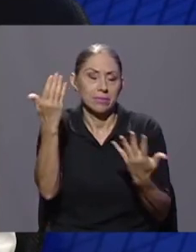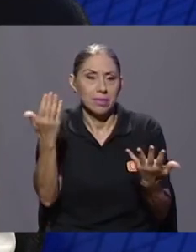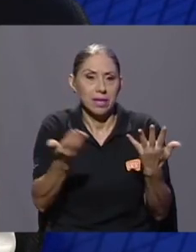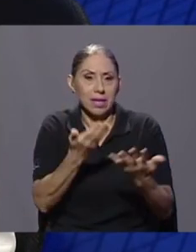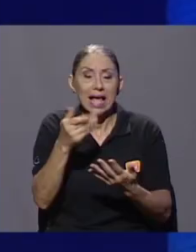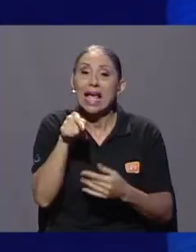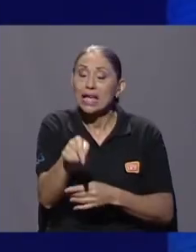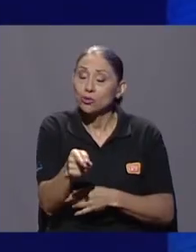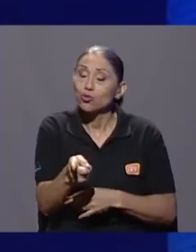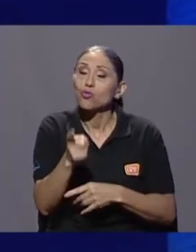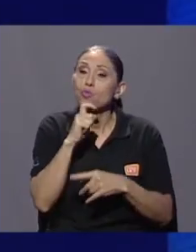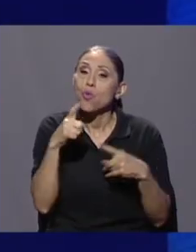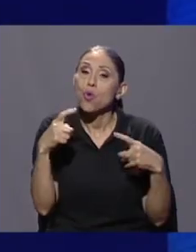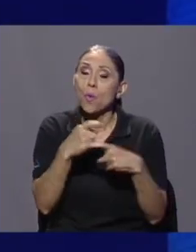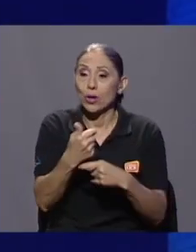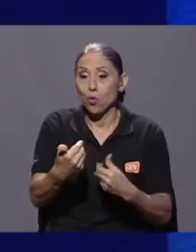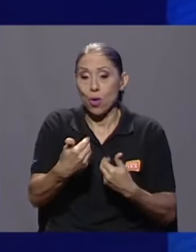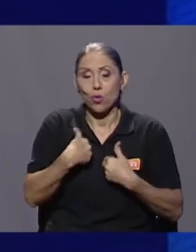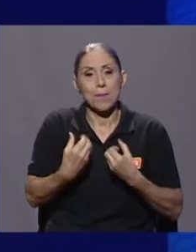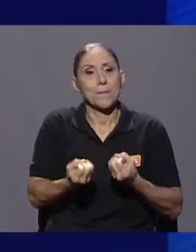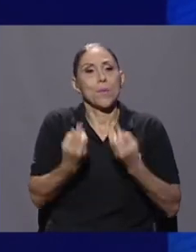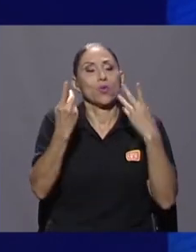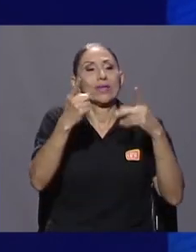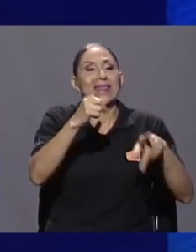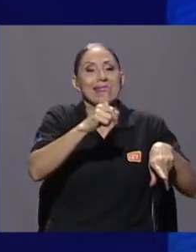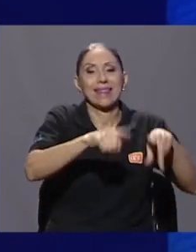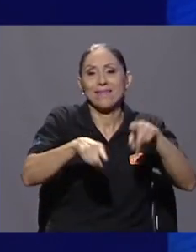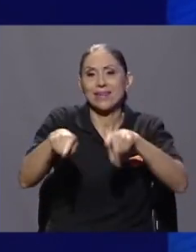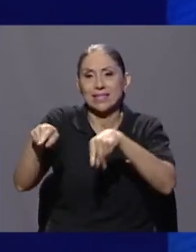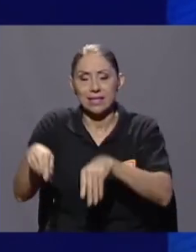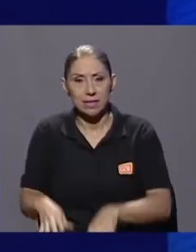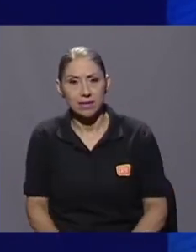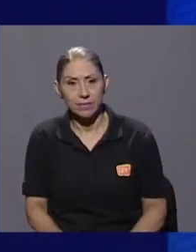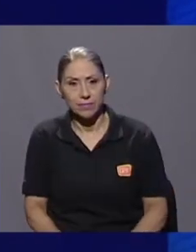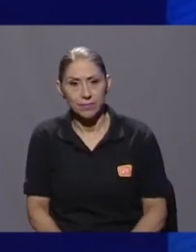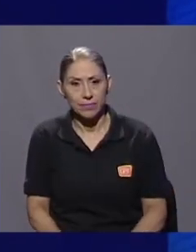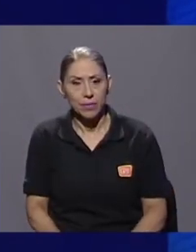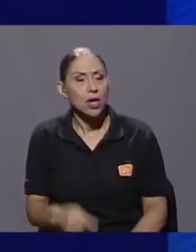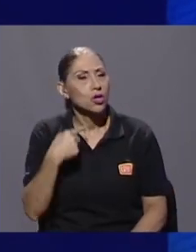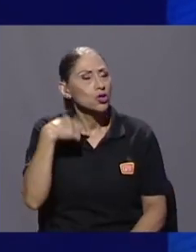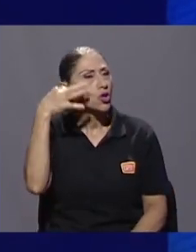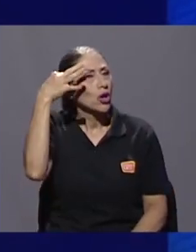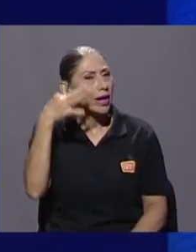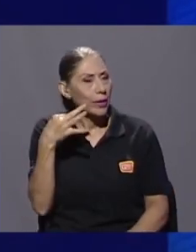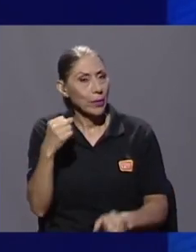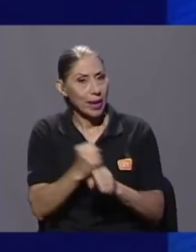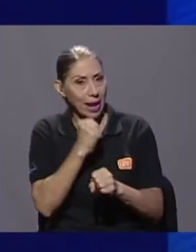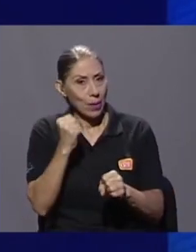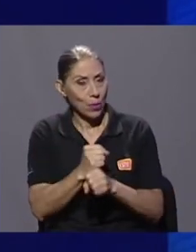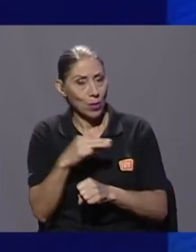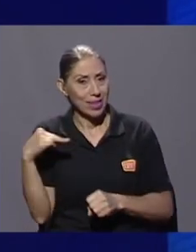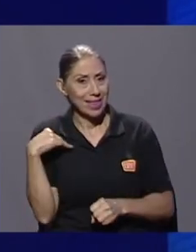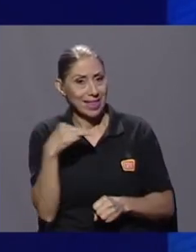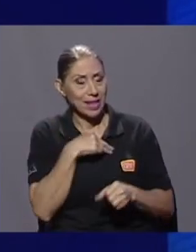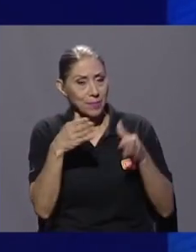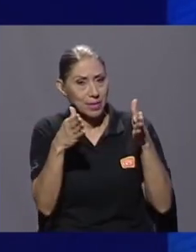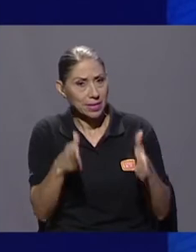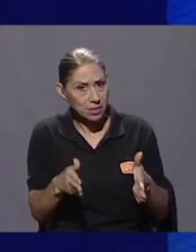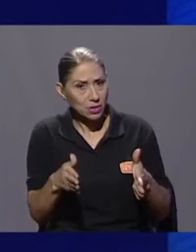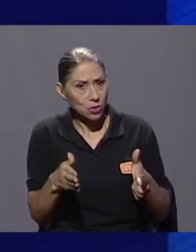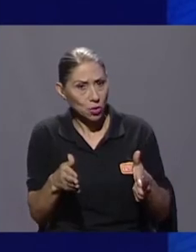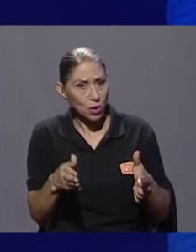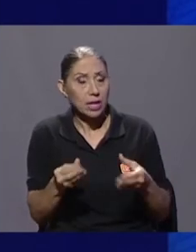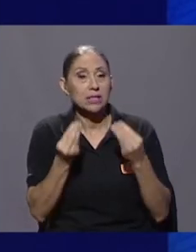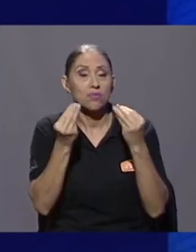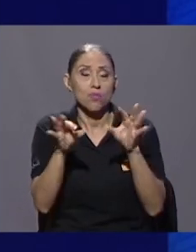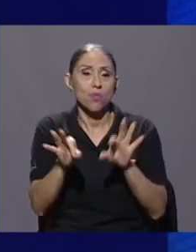muy complejo. Sin duda alguna, creo que la labor del ministro o la ministra ha sido de mucho